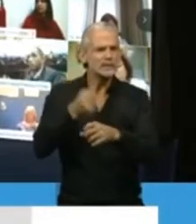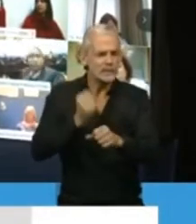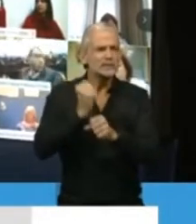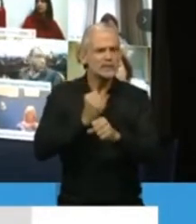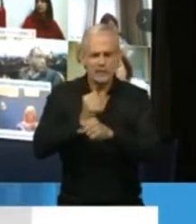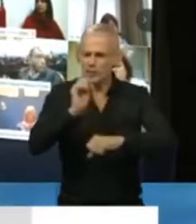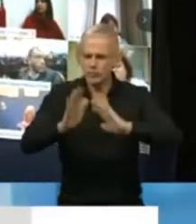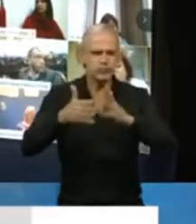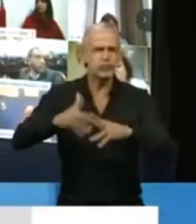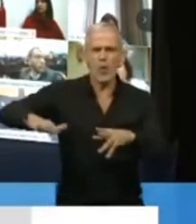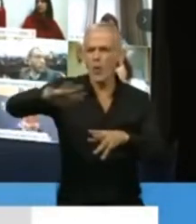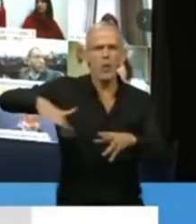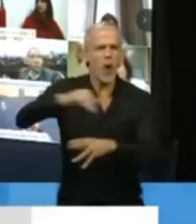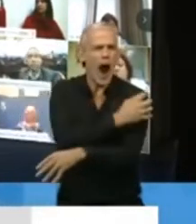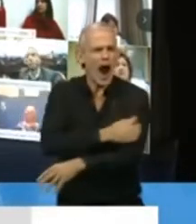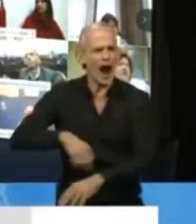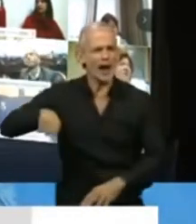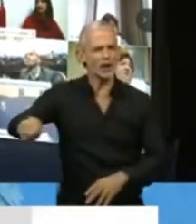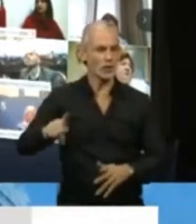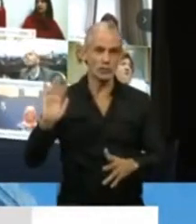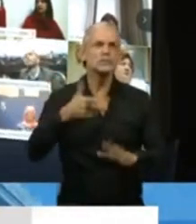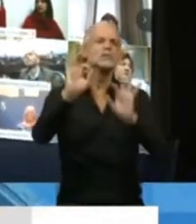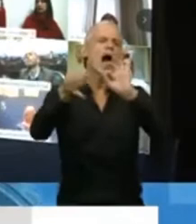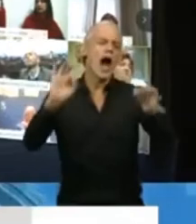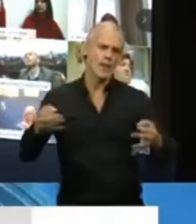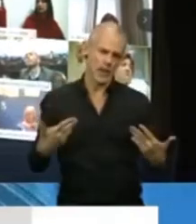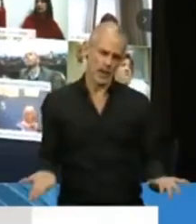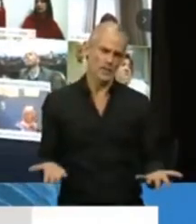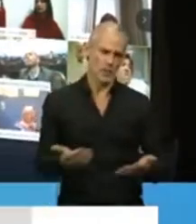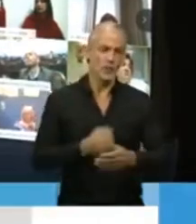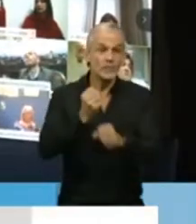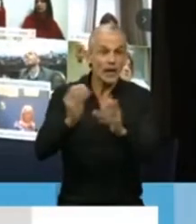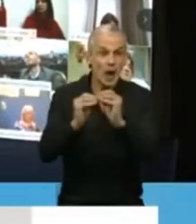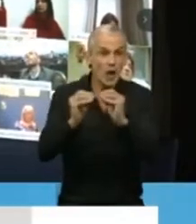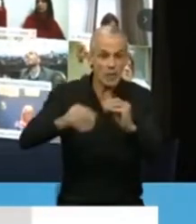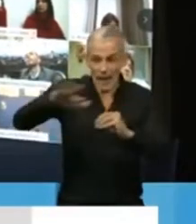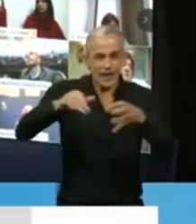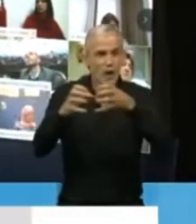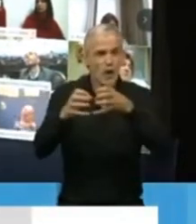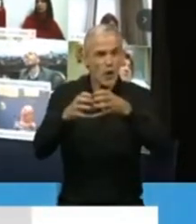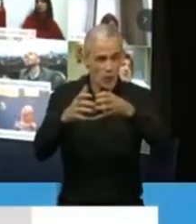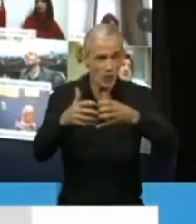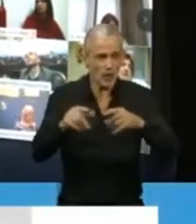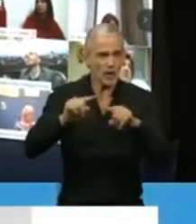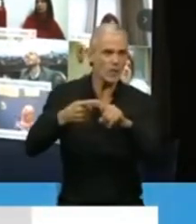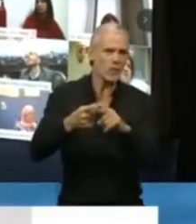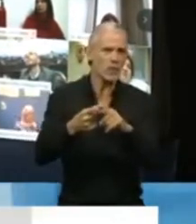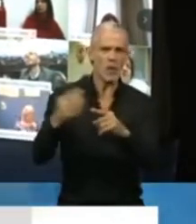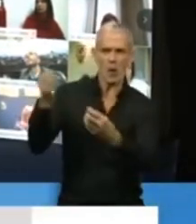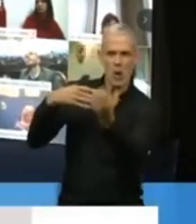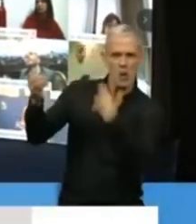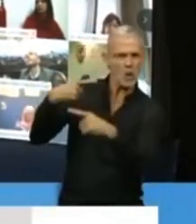beneficio de los barrios populares. Todos lo saben. Hasta los compañeros de bloque de donde partieron los agravios,